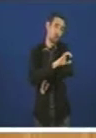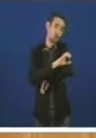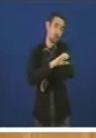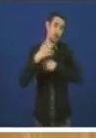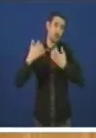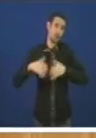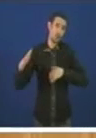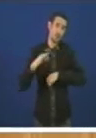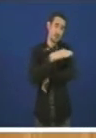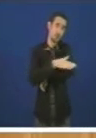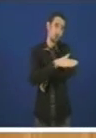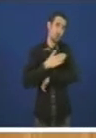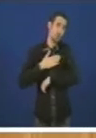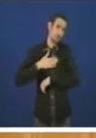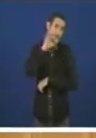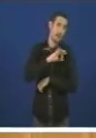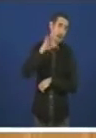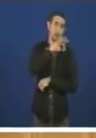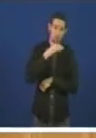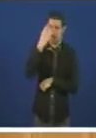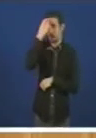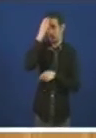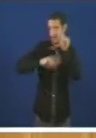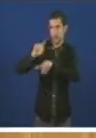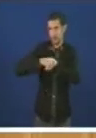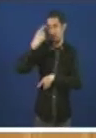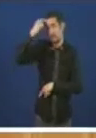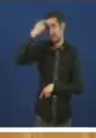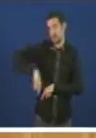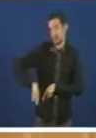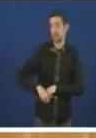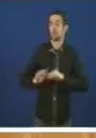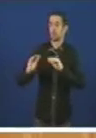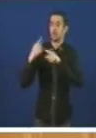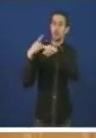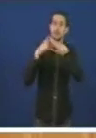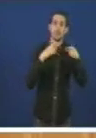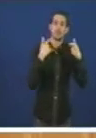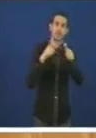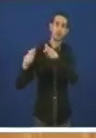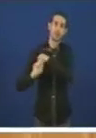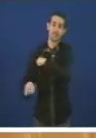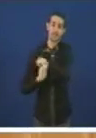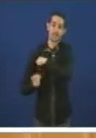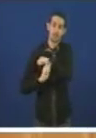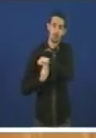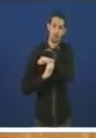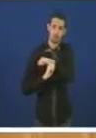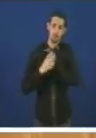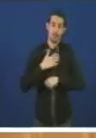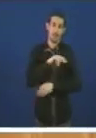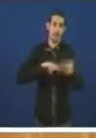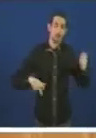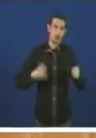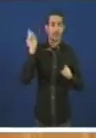goberno galego conscientes da súa preocupación polos distintos sectores estratégicos de Galicia e nomeadamente polo sector